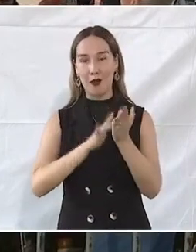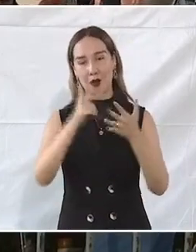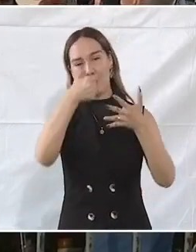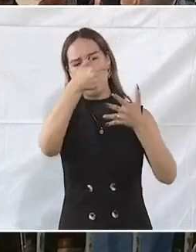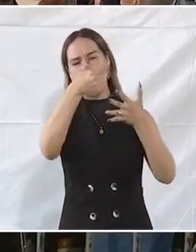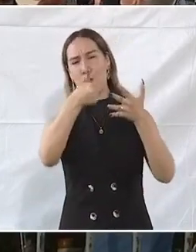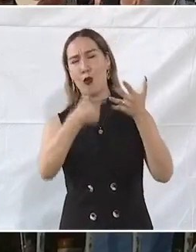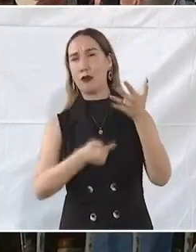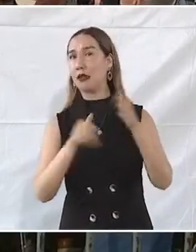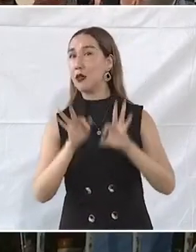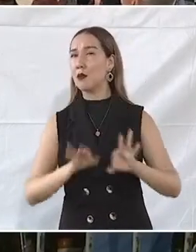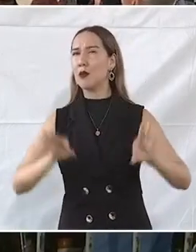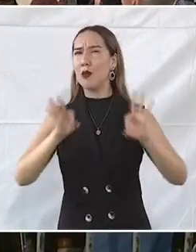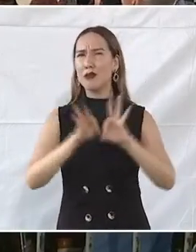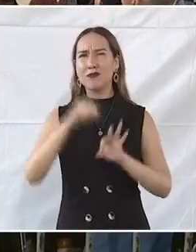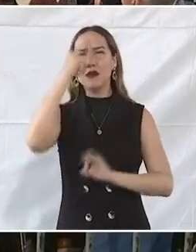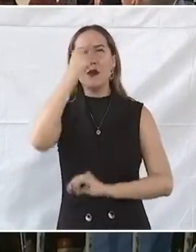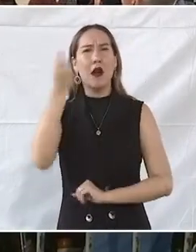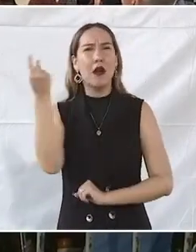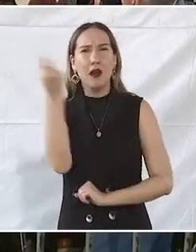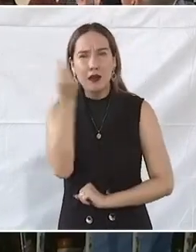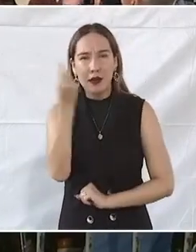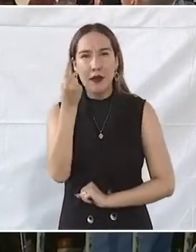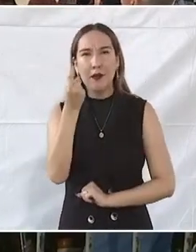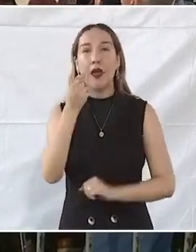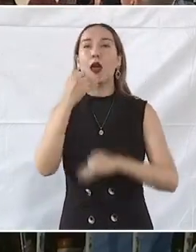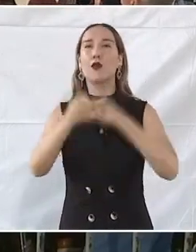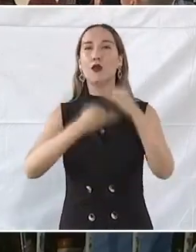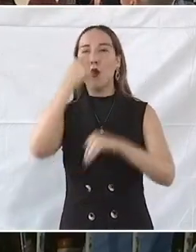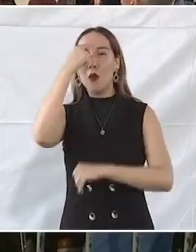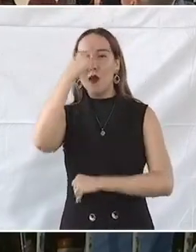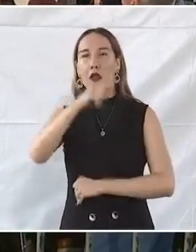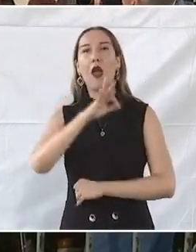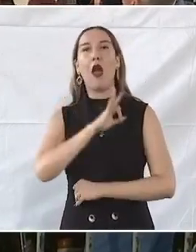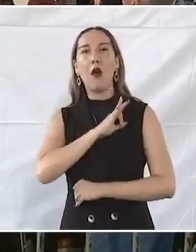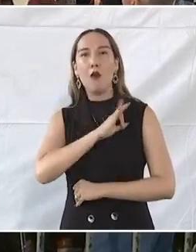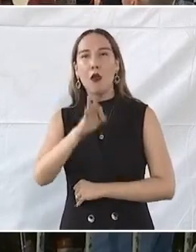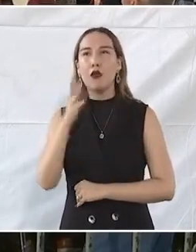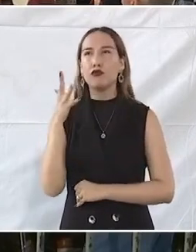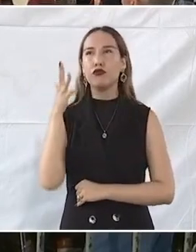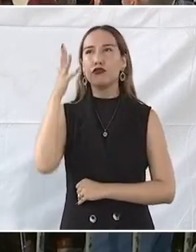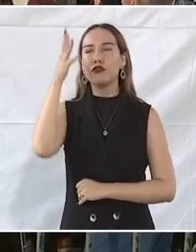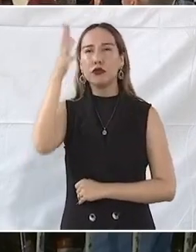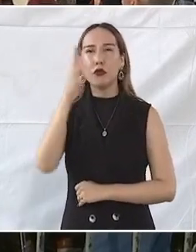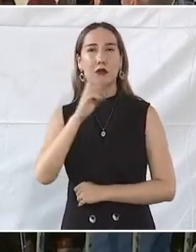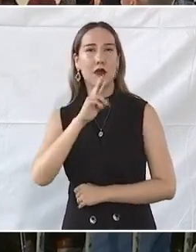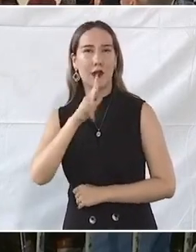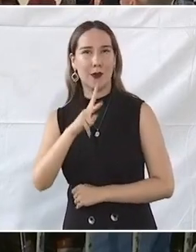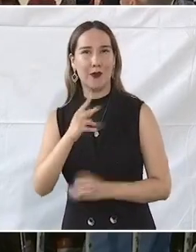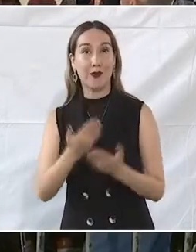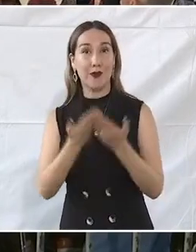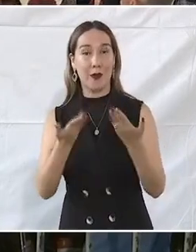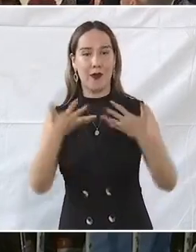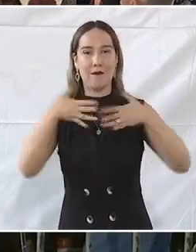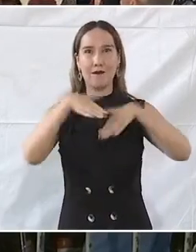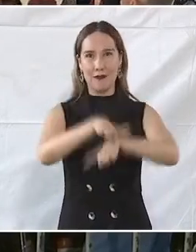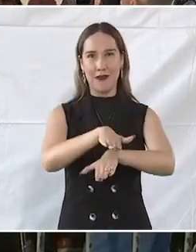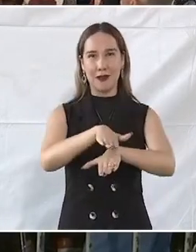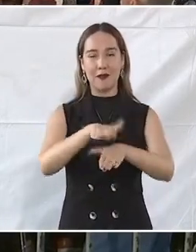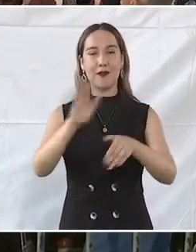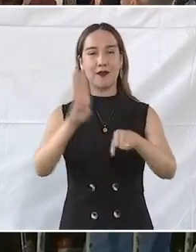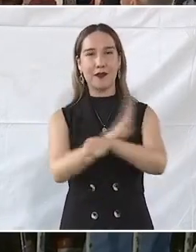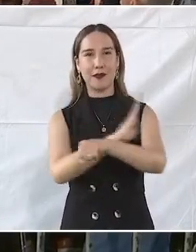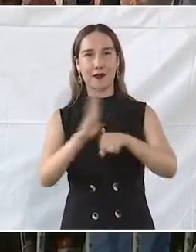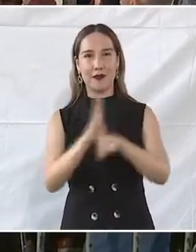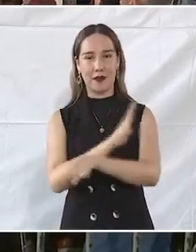para alcanzar la autosuficiencia alimentaria de nuestro país. Sobre el Banco del Bienestar, le informo que en los 20 municipios